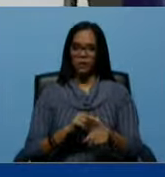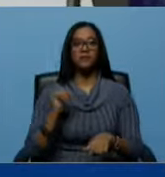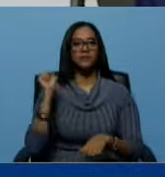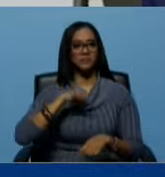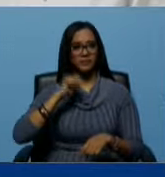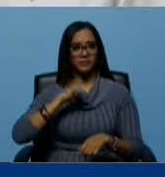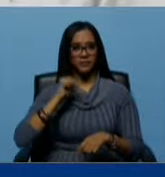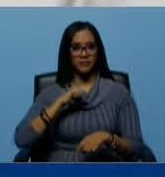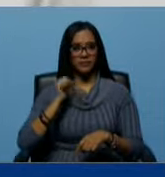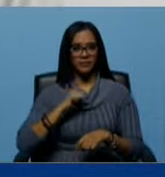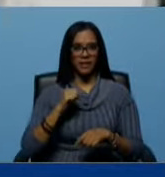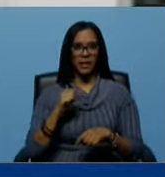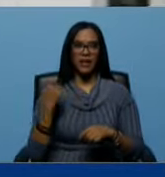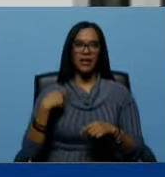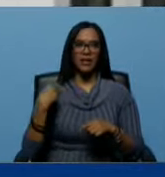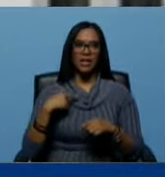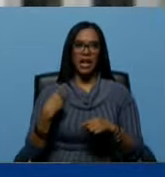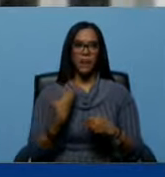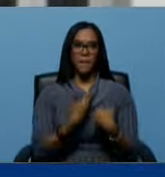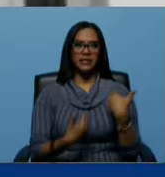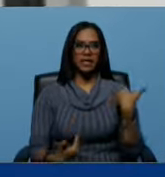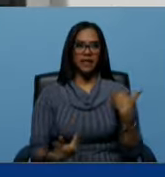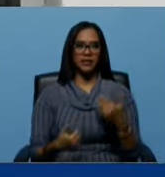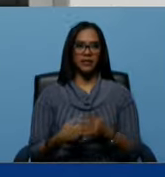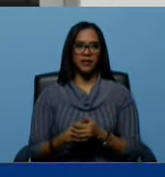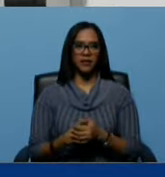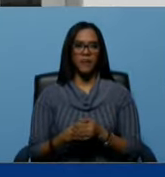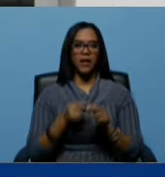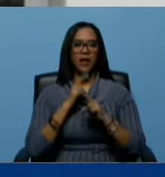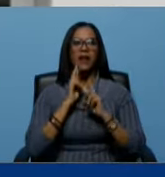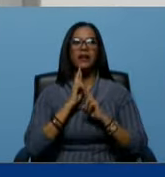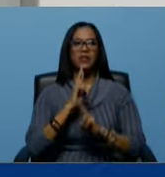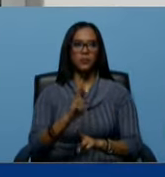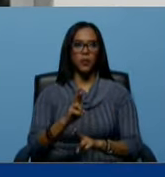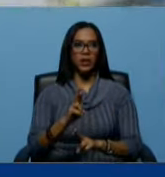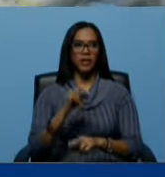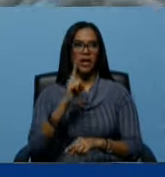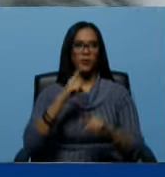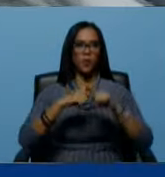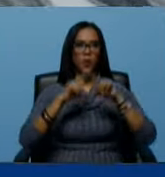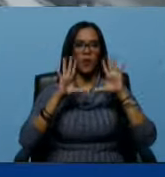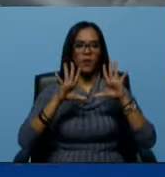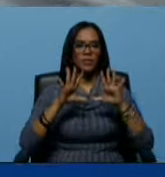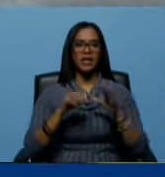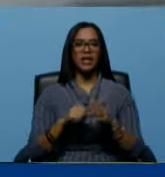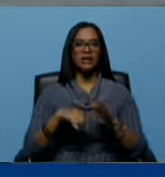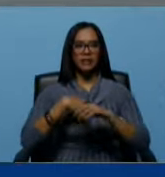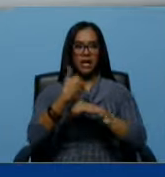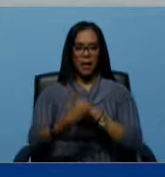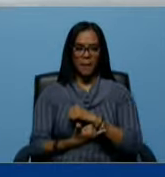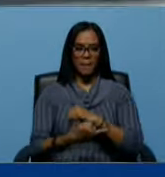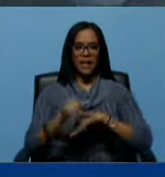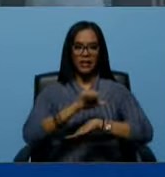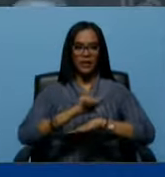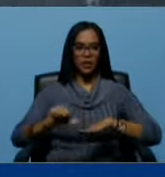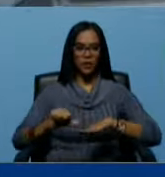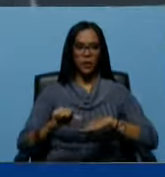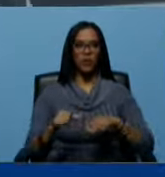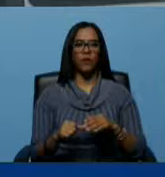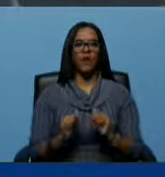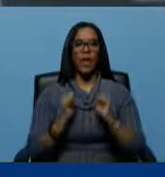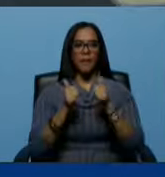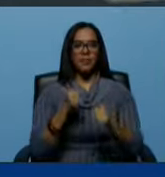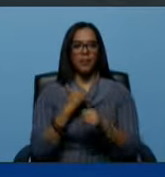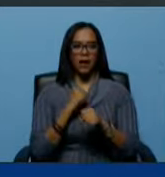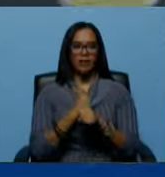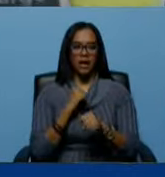Bueno, ahorita contamos, presidente, de que vamos a darle respuesta al 1x10 del plan quirúrgico. Empezamos a trabajar